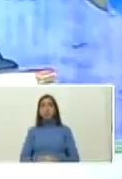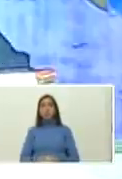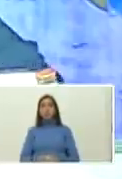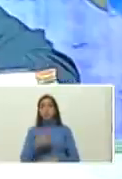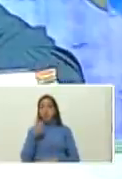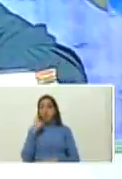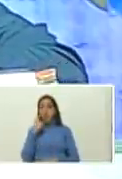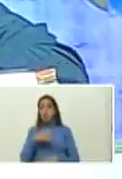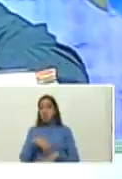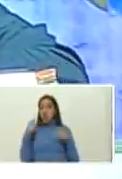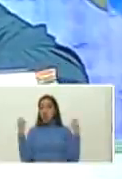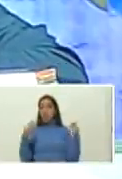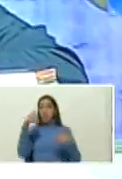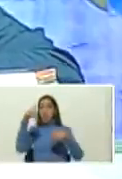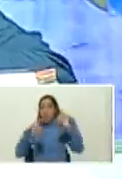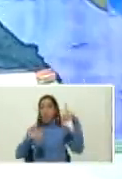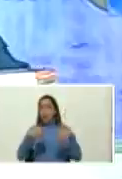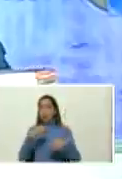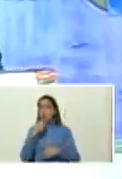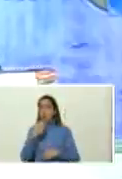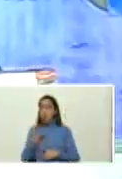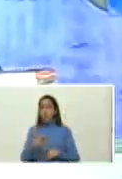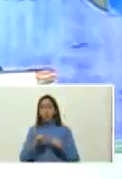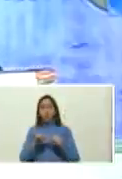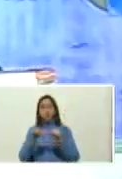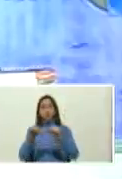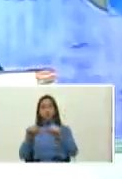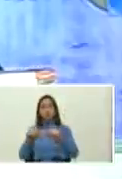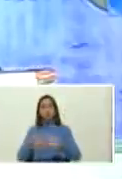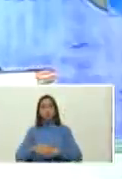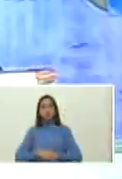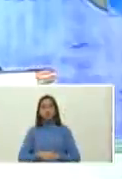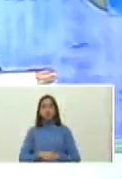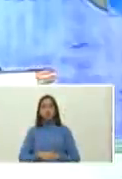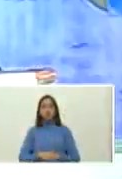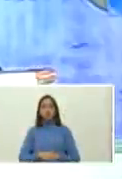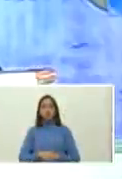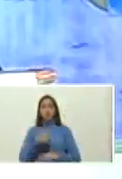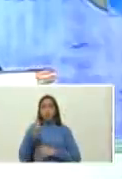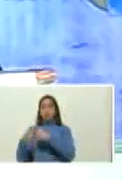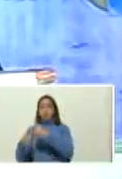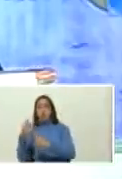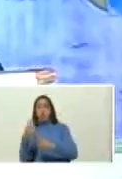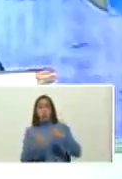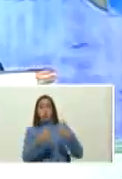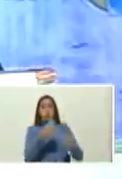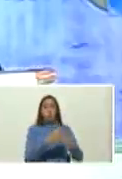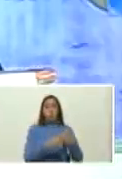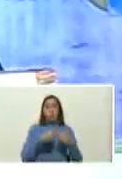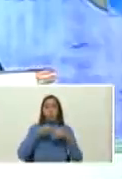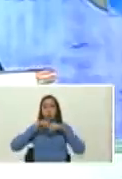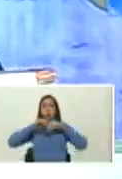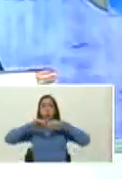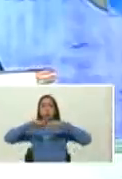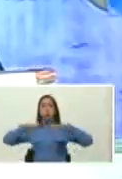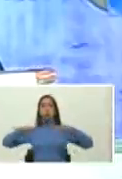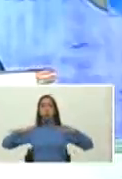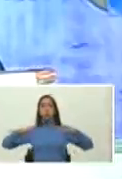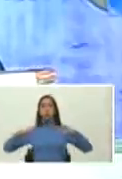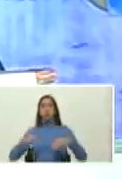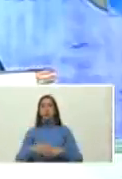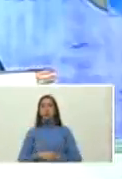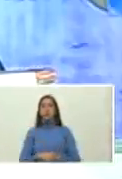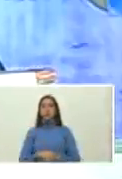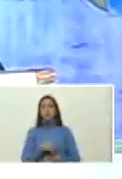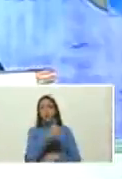la campaña electoral va habiendo en popa los candidatos y candidatas desplegados por